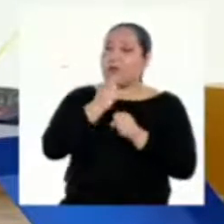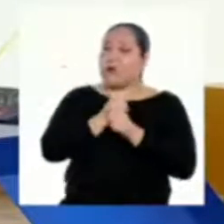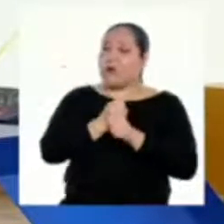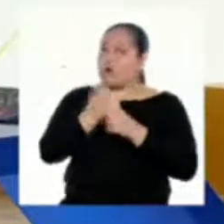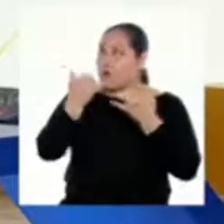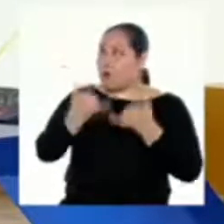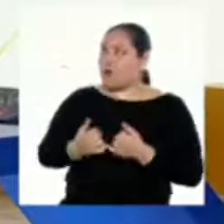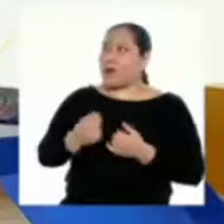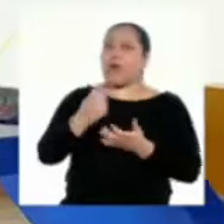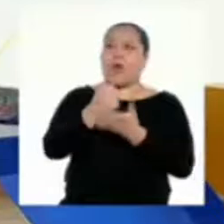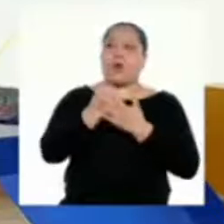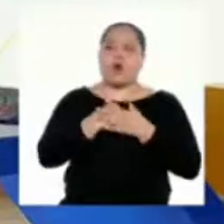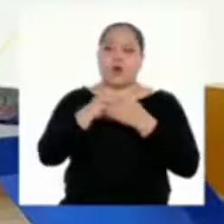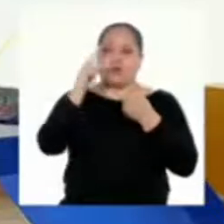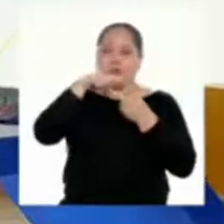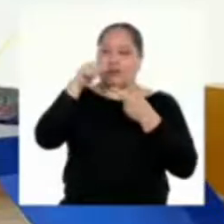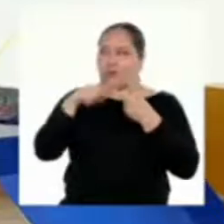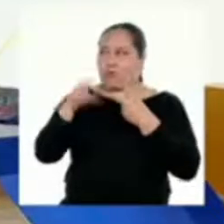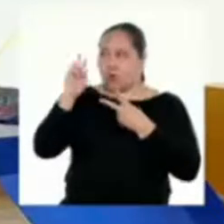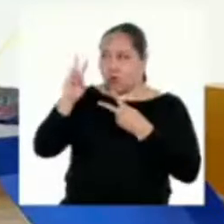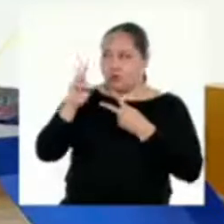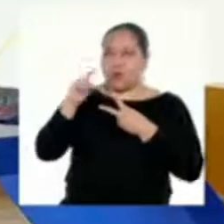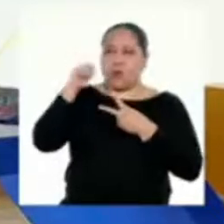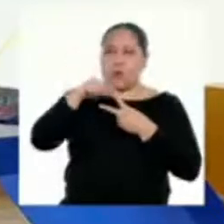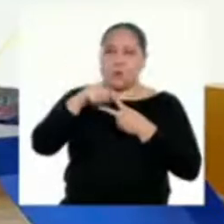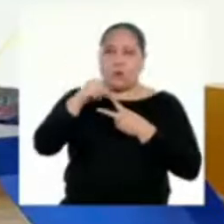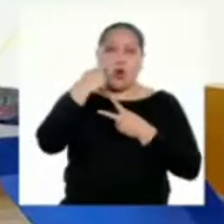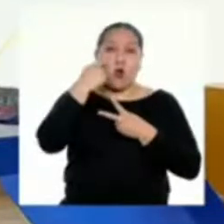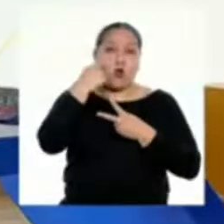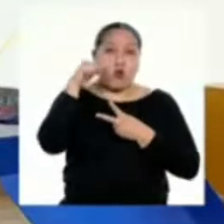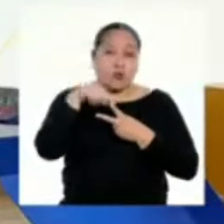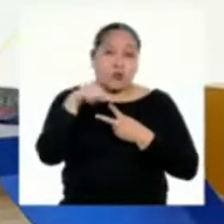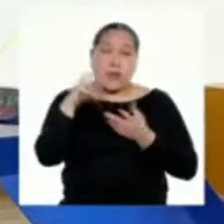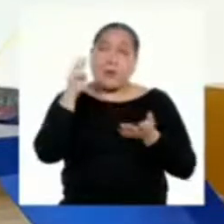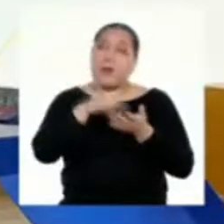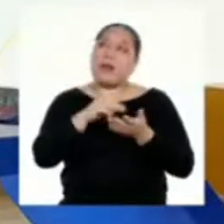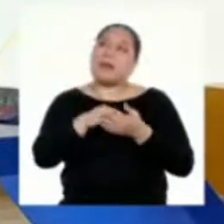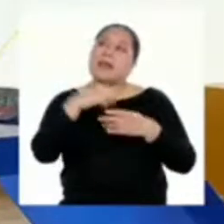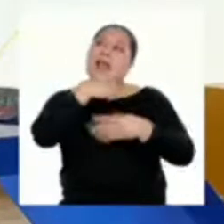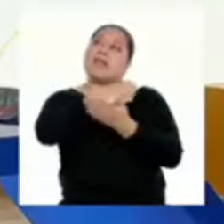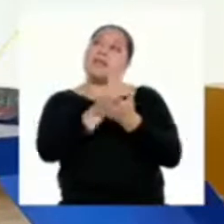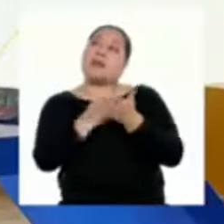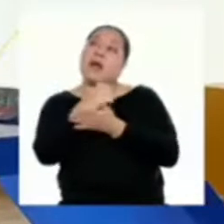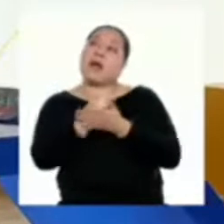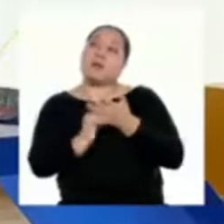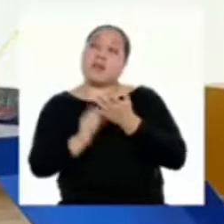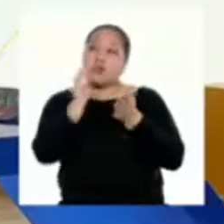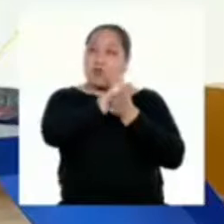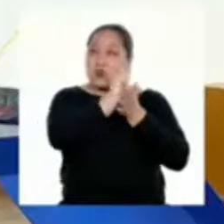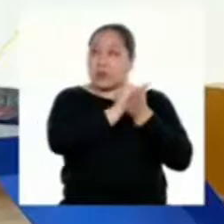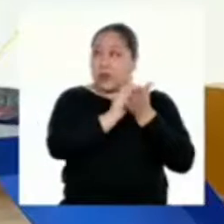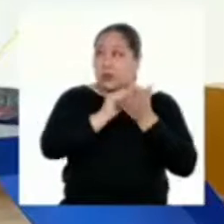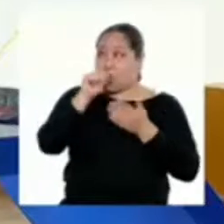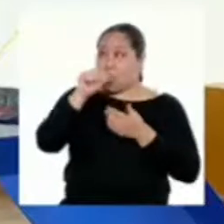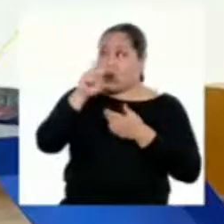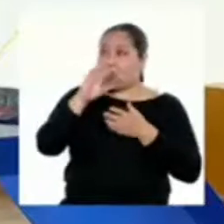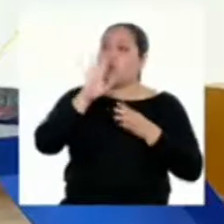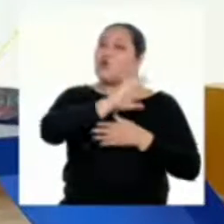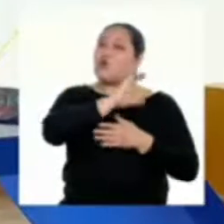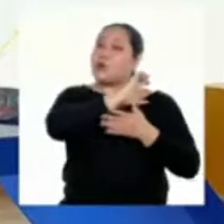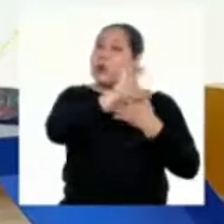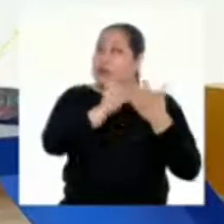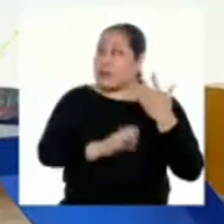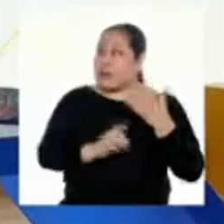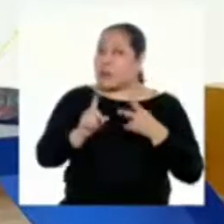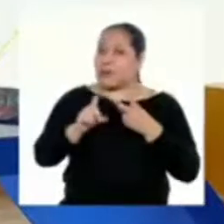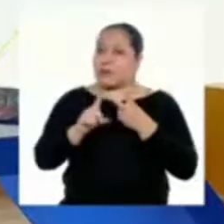dos cosas primero para conocer más la estructura de un texto argumentativo y sus características y también por el hecho de que